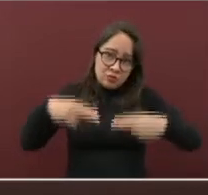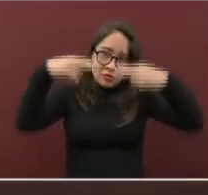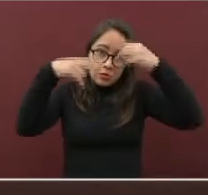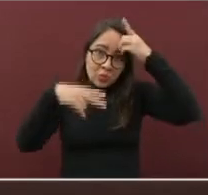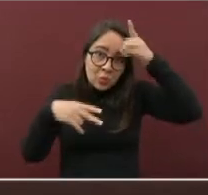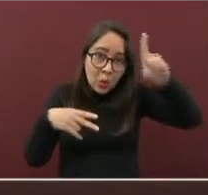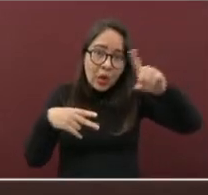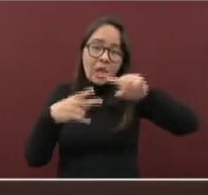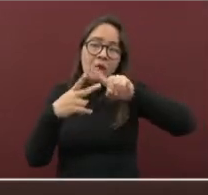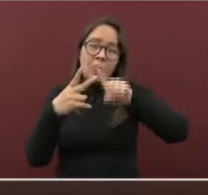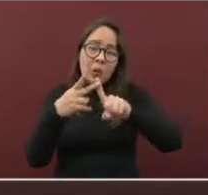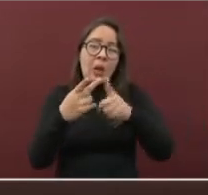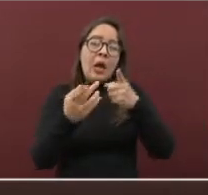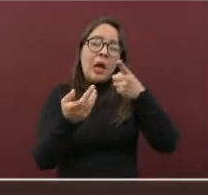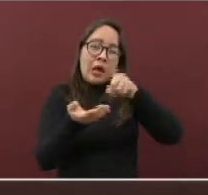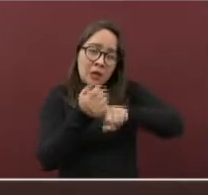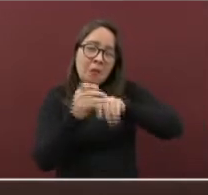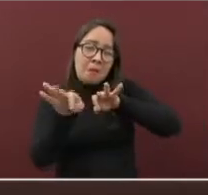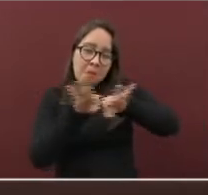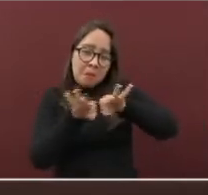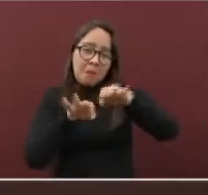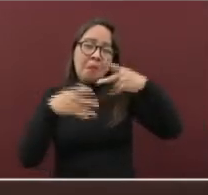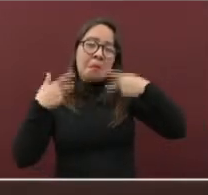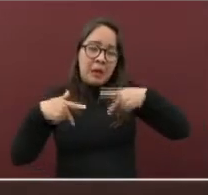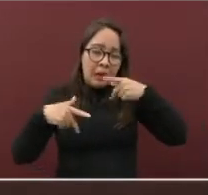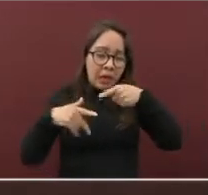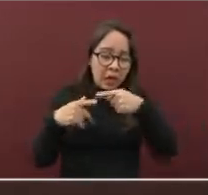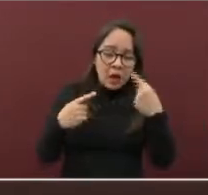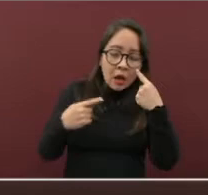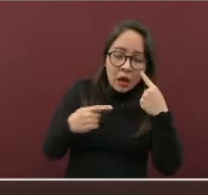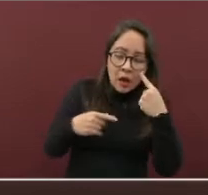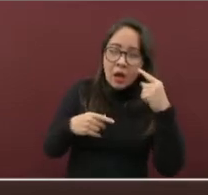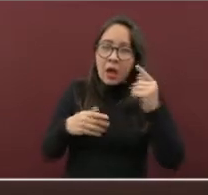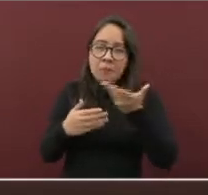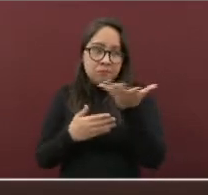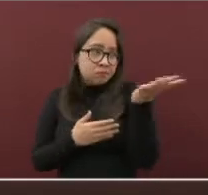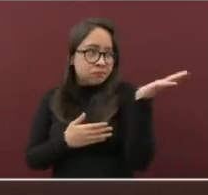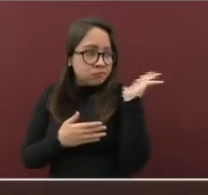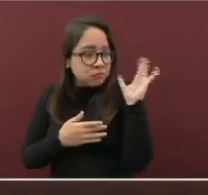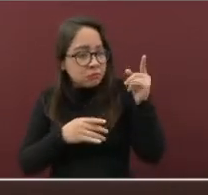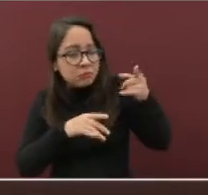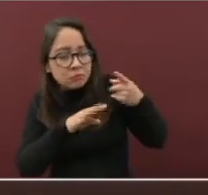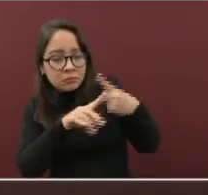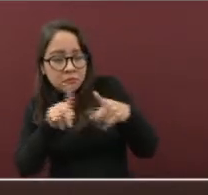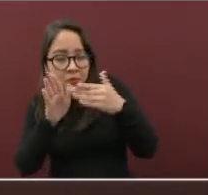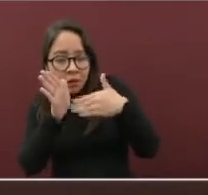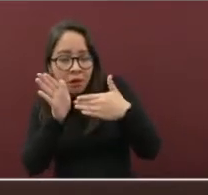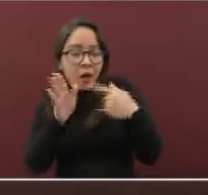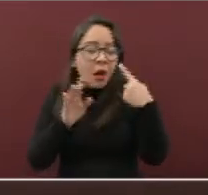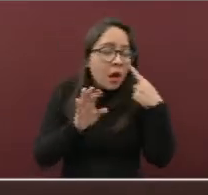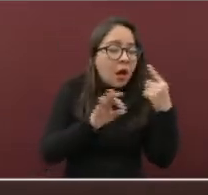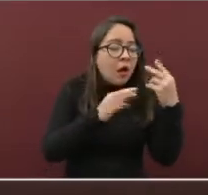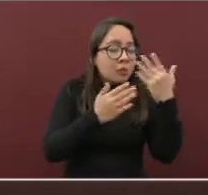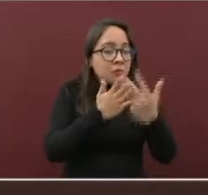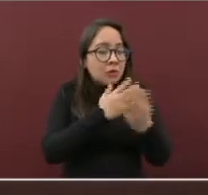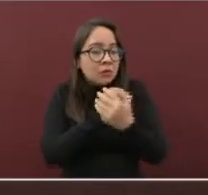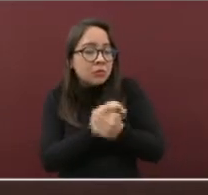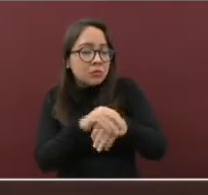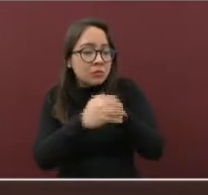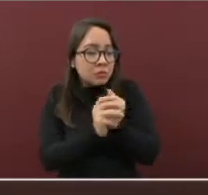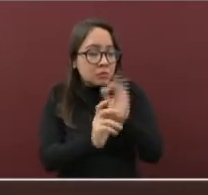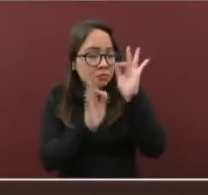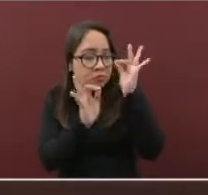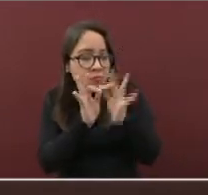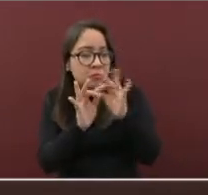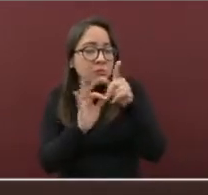trabajadores vigilen que la sana distancia y el lavado correcto de manos se cumpla al pie de la